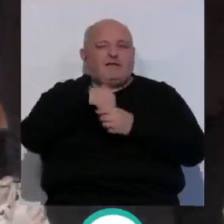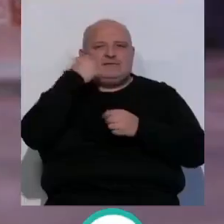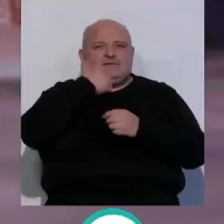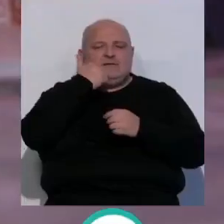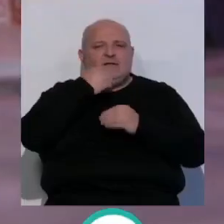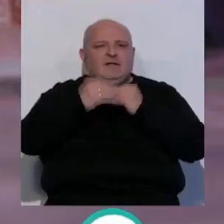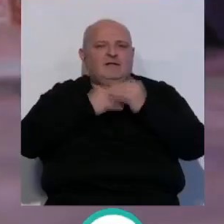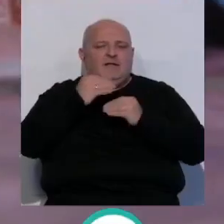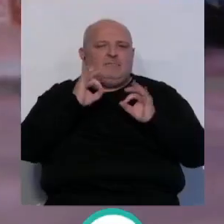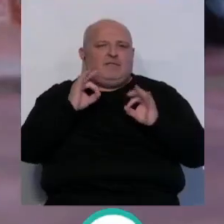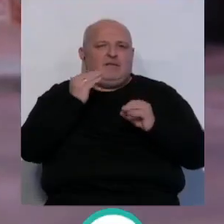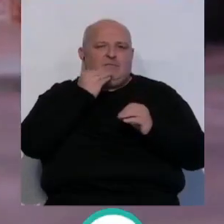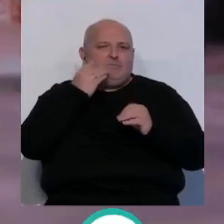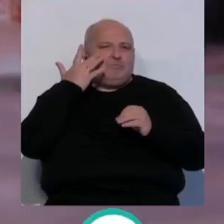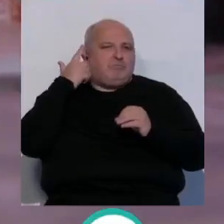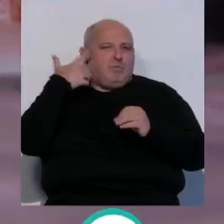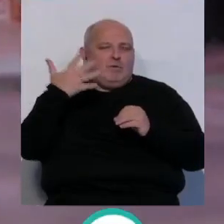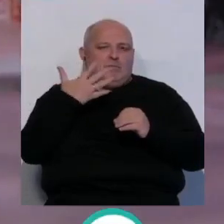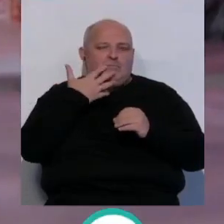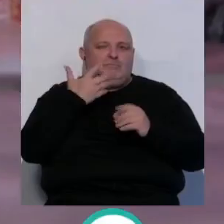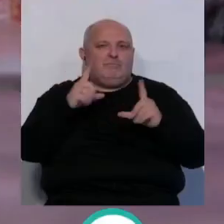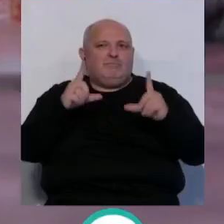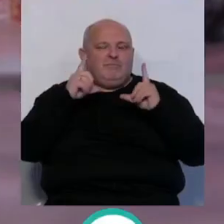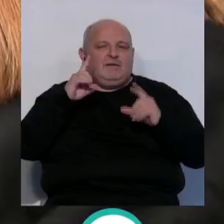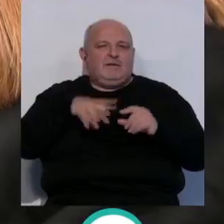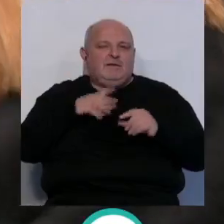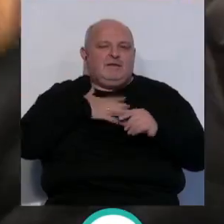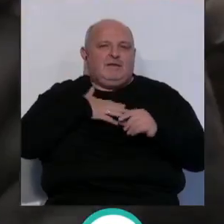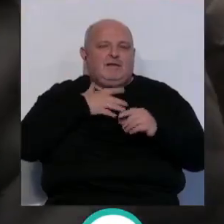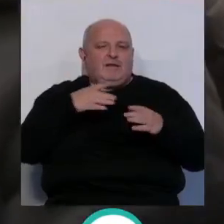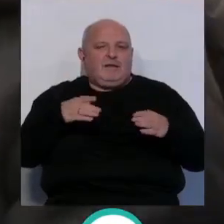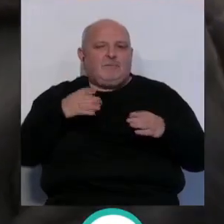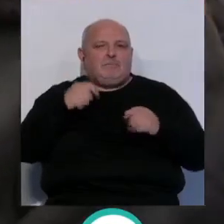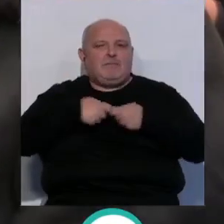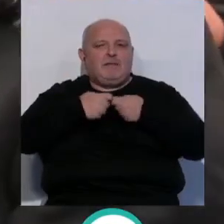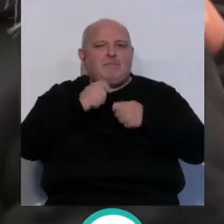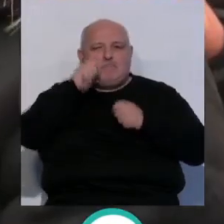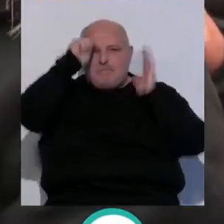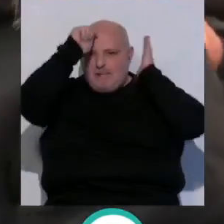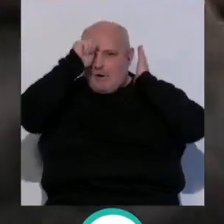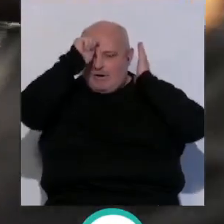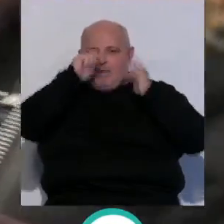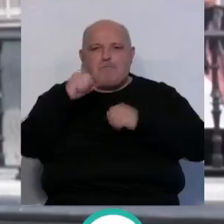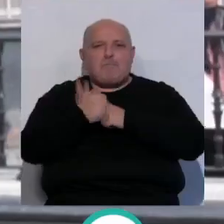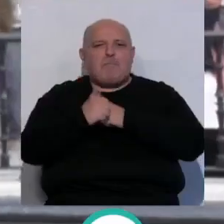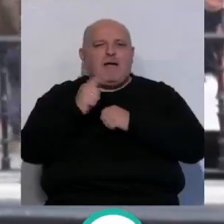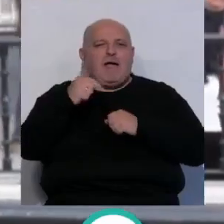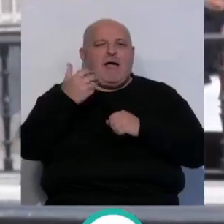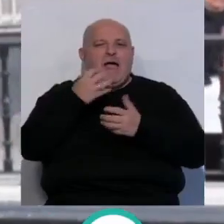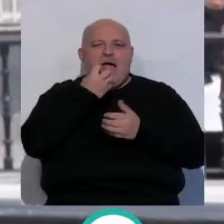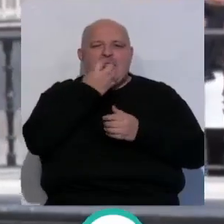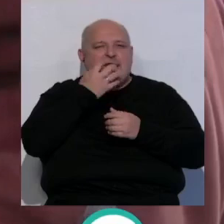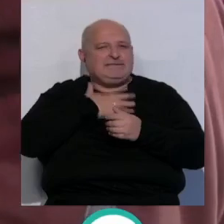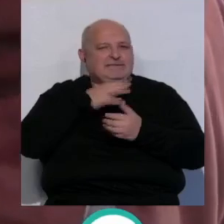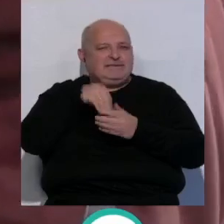sábado celebraciones gastronómicas populares con protagonismo de panizas en la peña Paco Alba, las papas aliñas en el barrio de